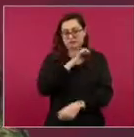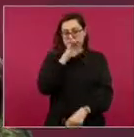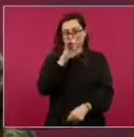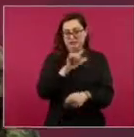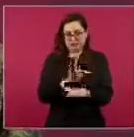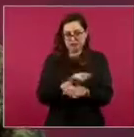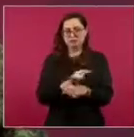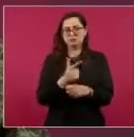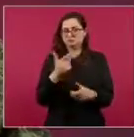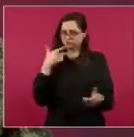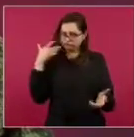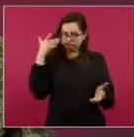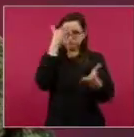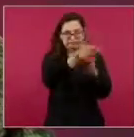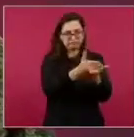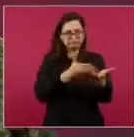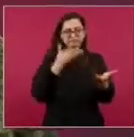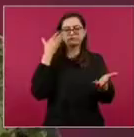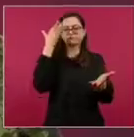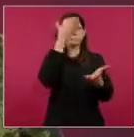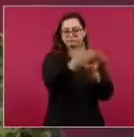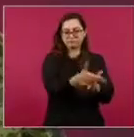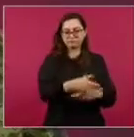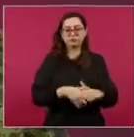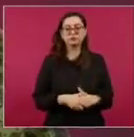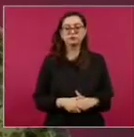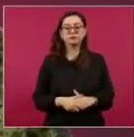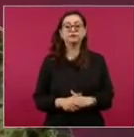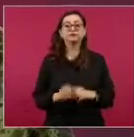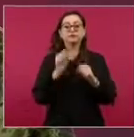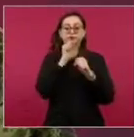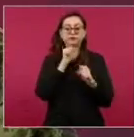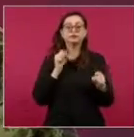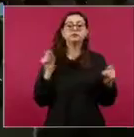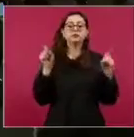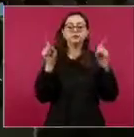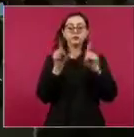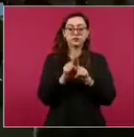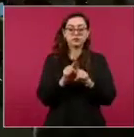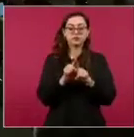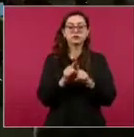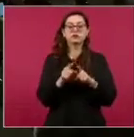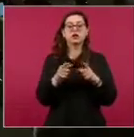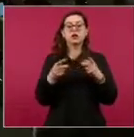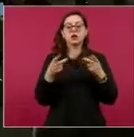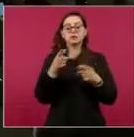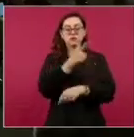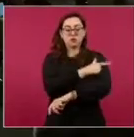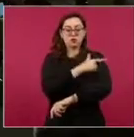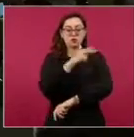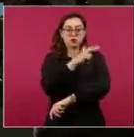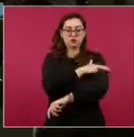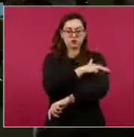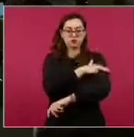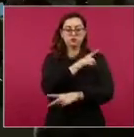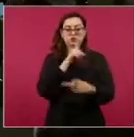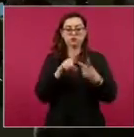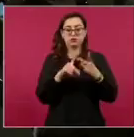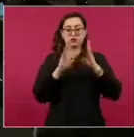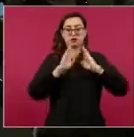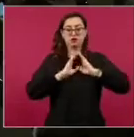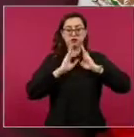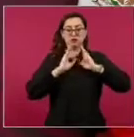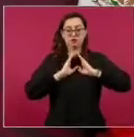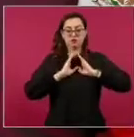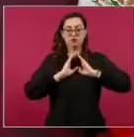operación. También se proporcionó seguridad con personal de la Guardia y personal del Ejército